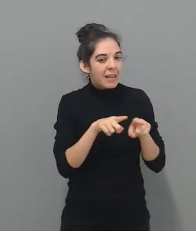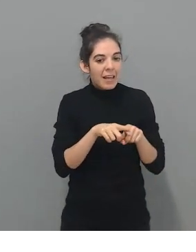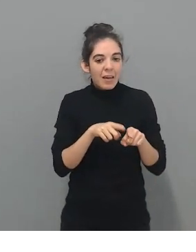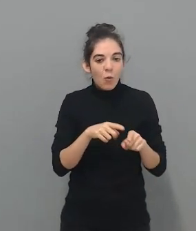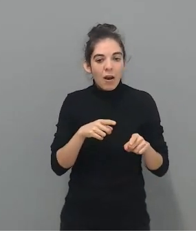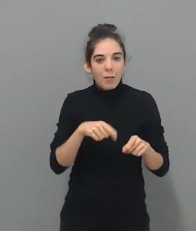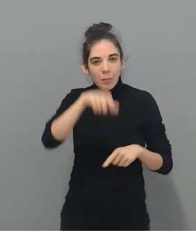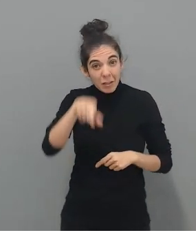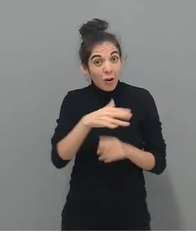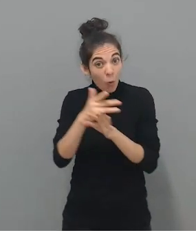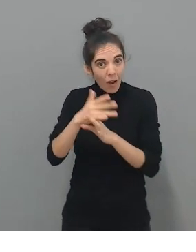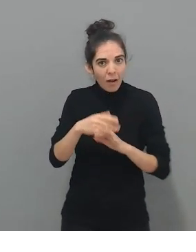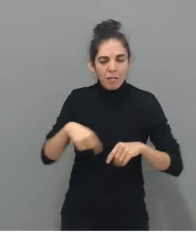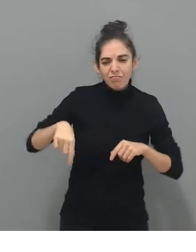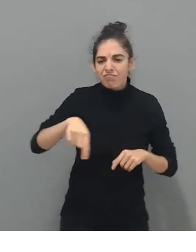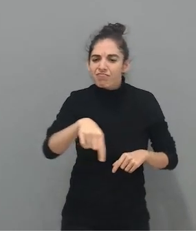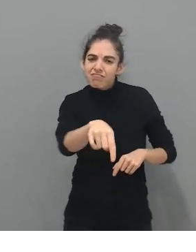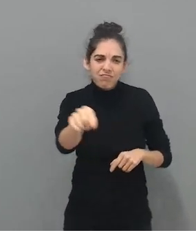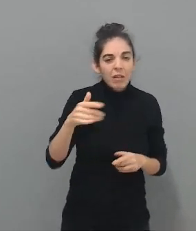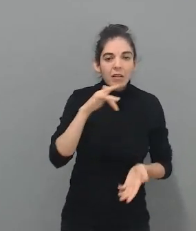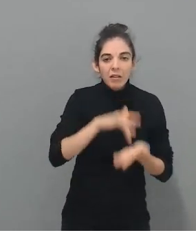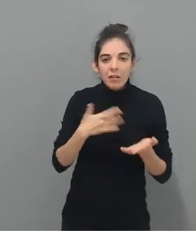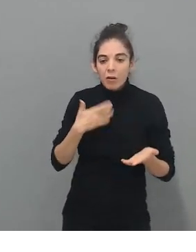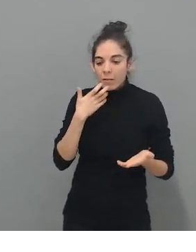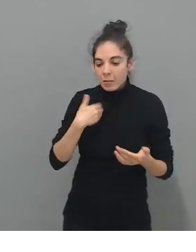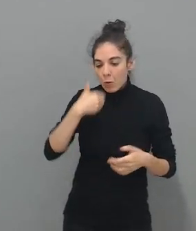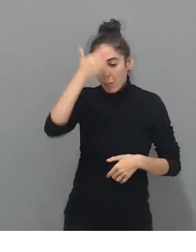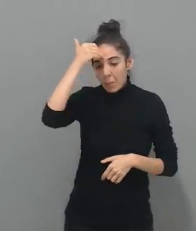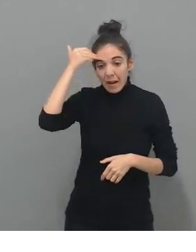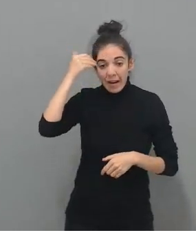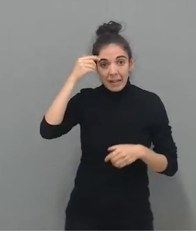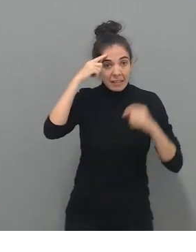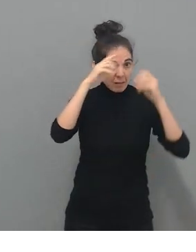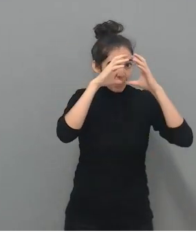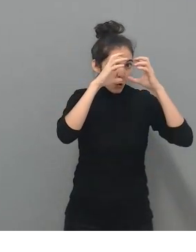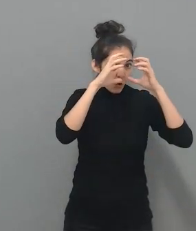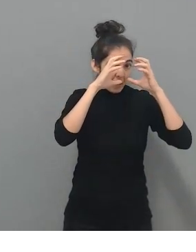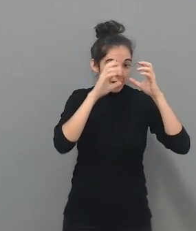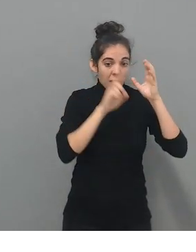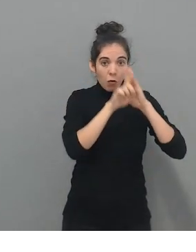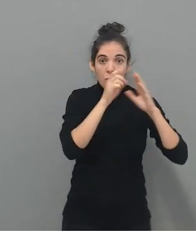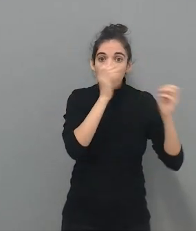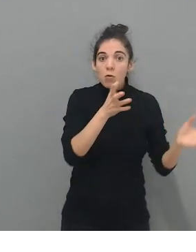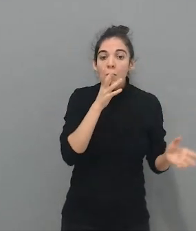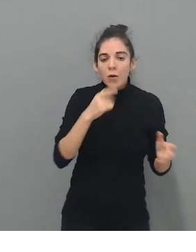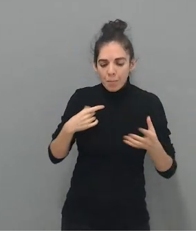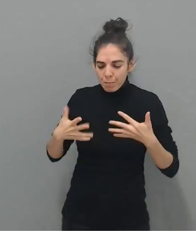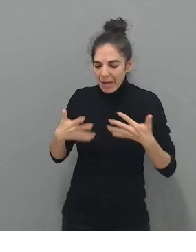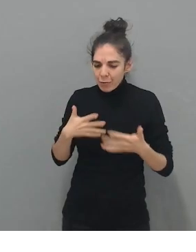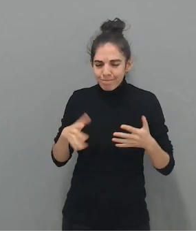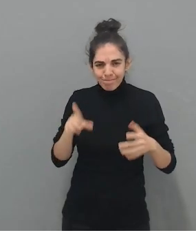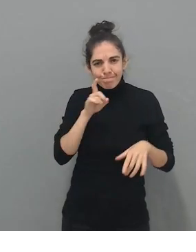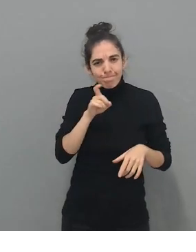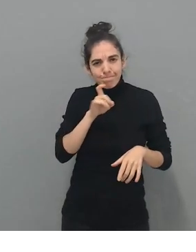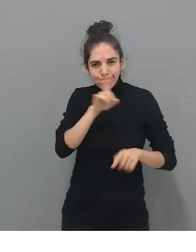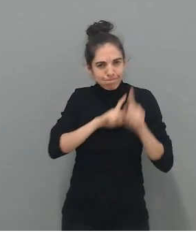tenemos cerca, que es un niño con parálisis cerebral a nivel cognitivo bien, pero es verdad que tiene mucha rigidez en sus manos, y su sueño era sentir